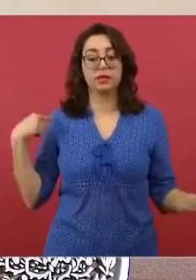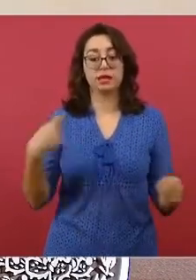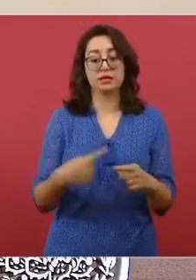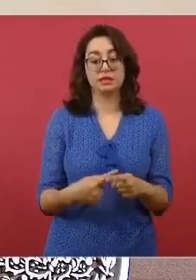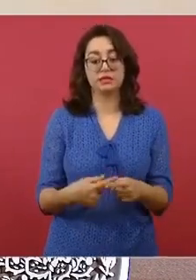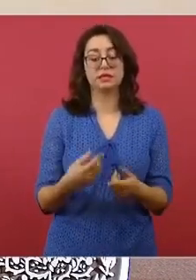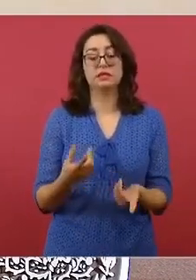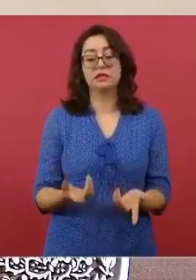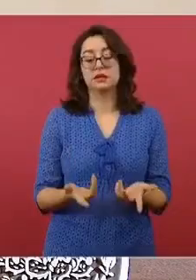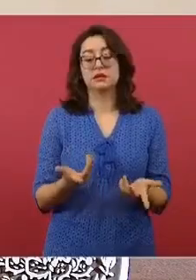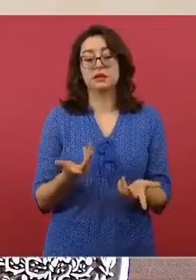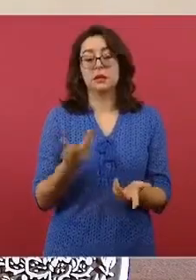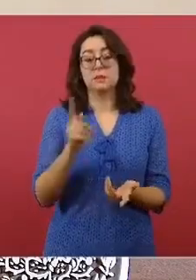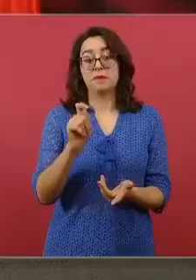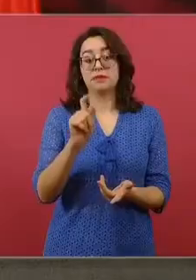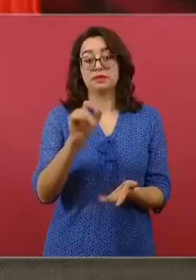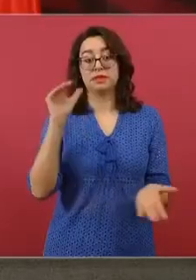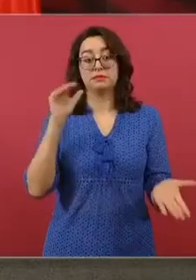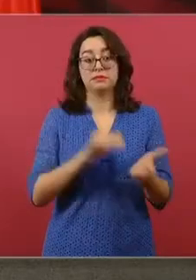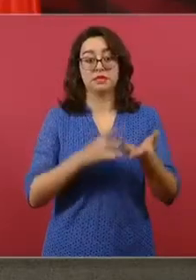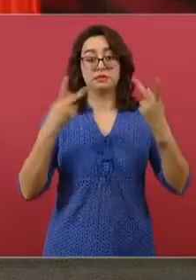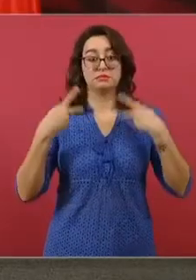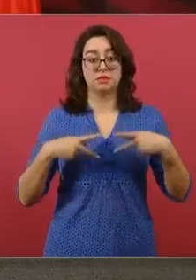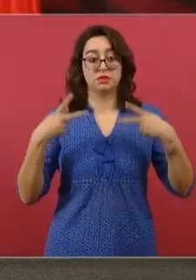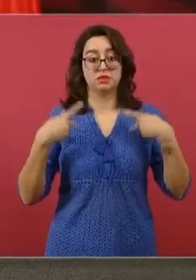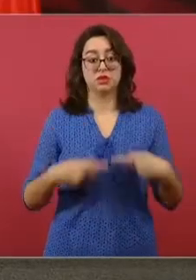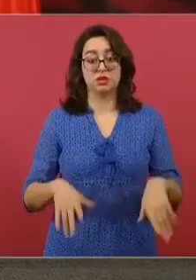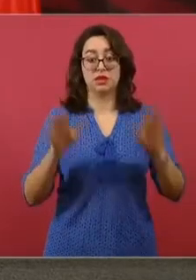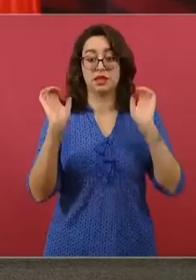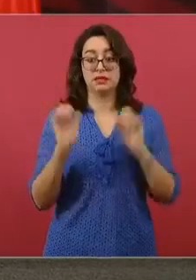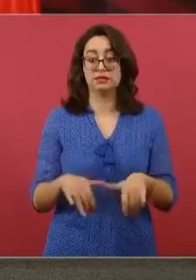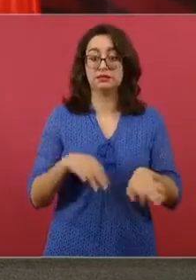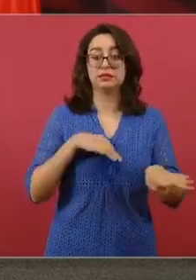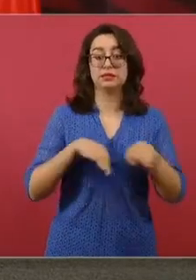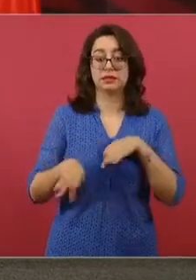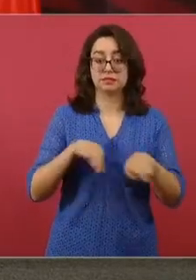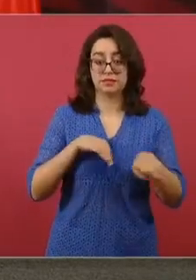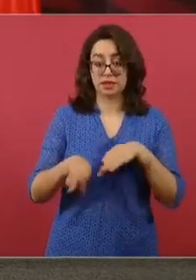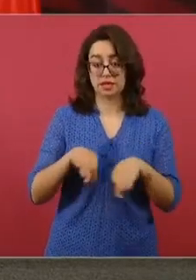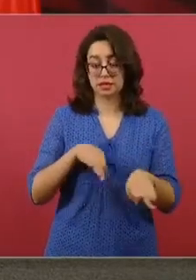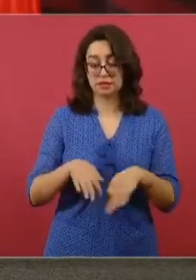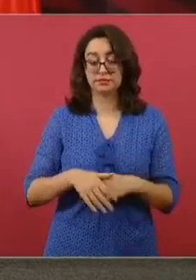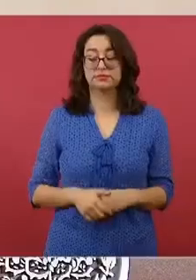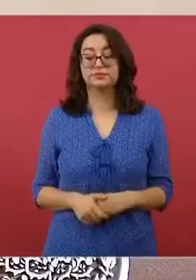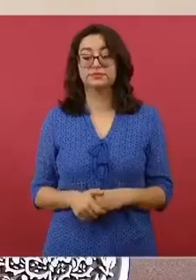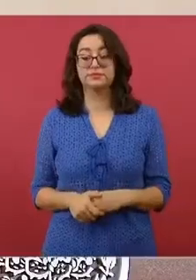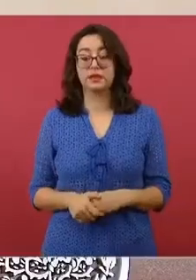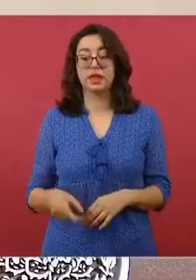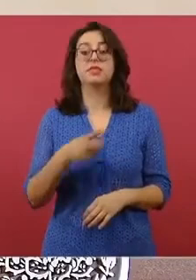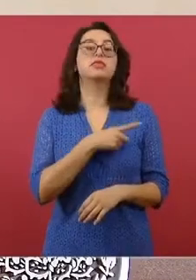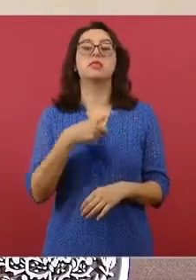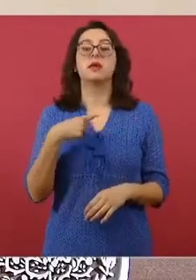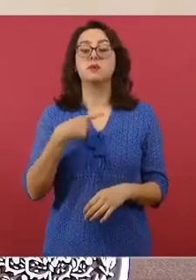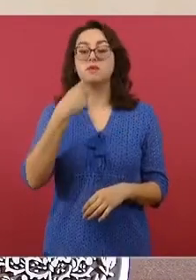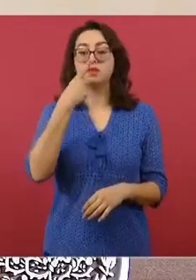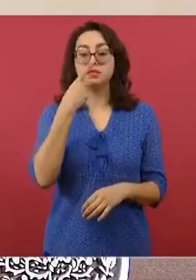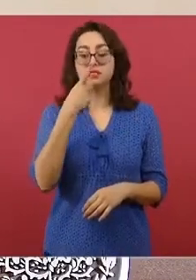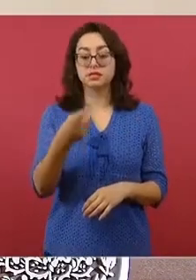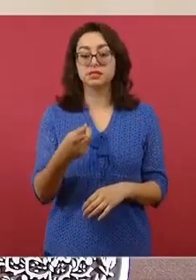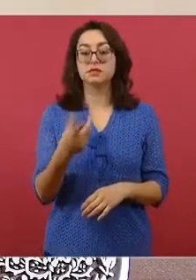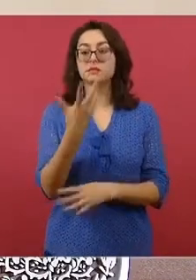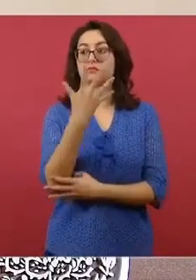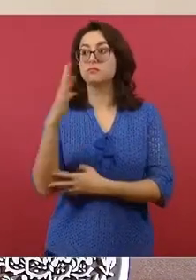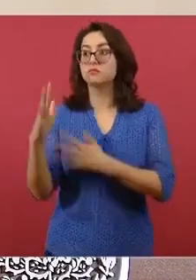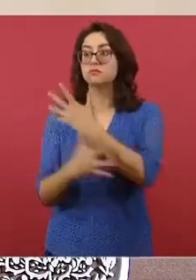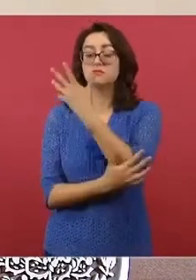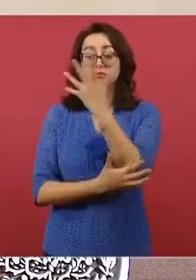se han generado 20 mil empleos. Es importante recalcar que el Tren Maya es sumamente responsable con